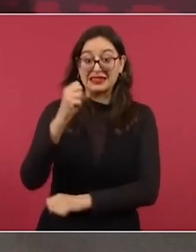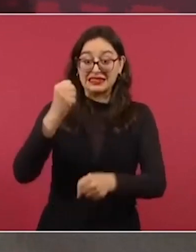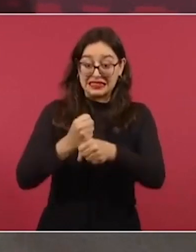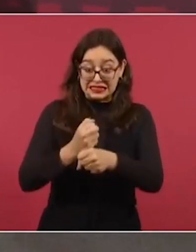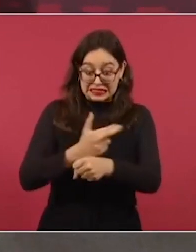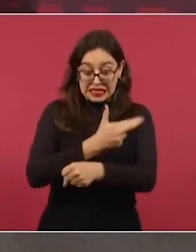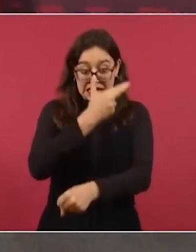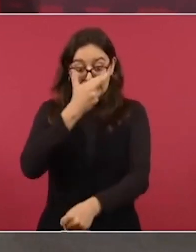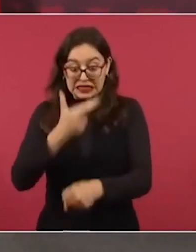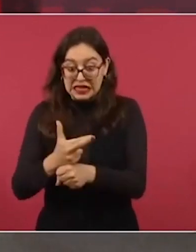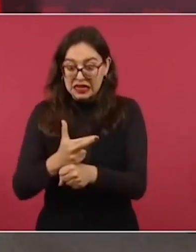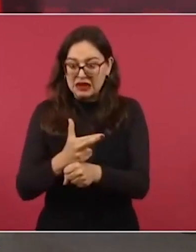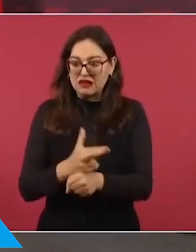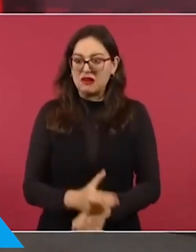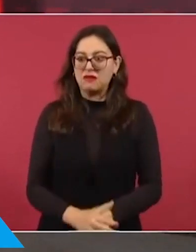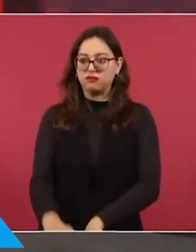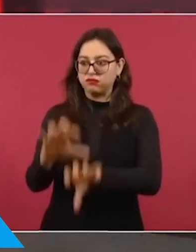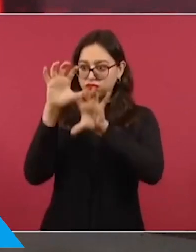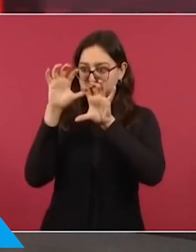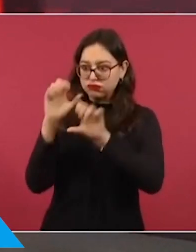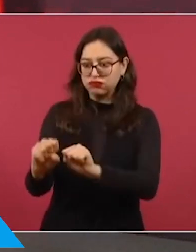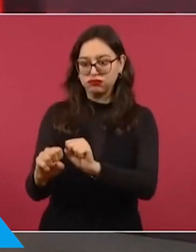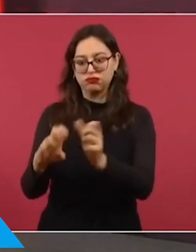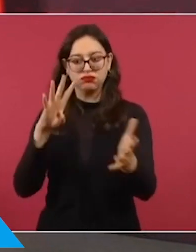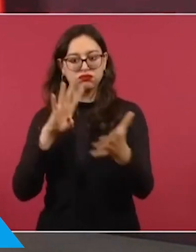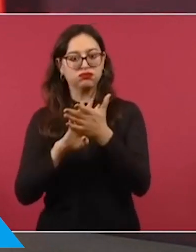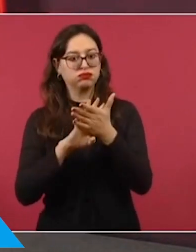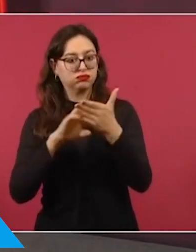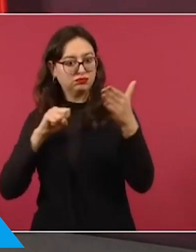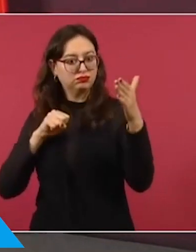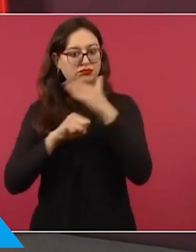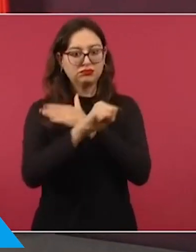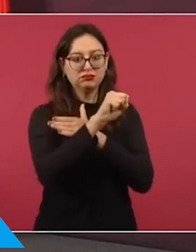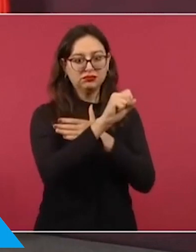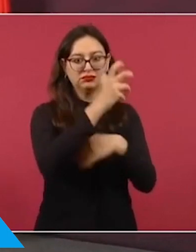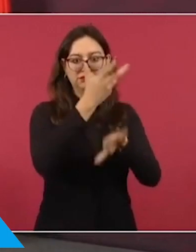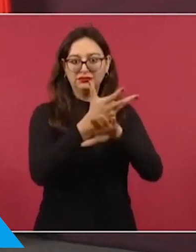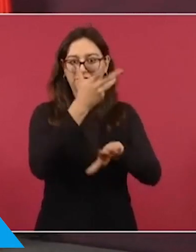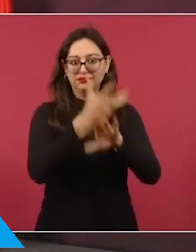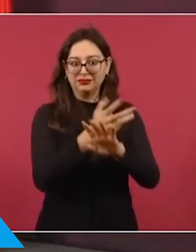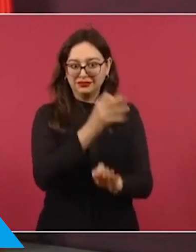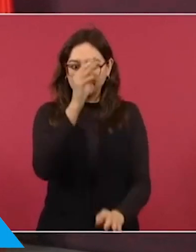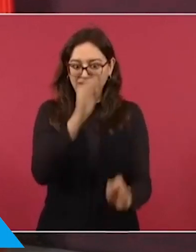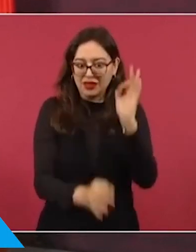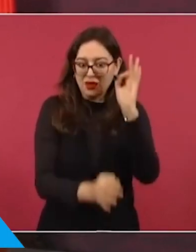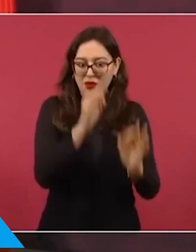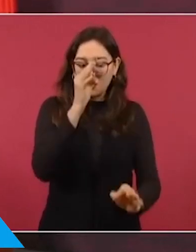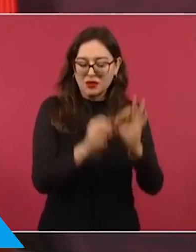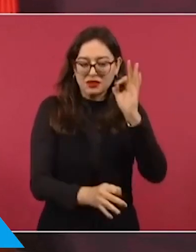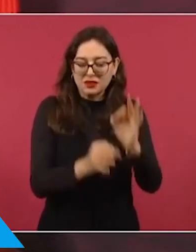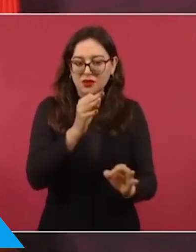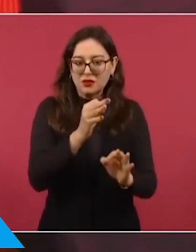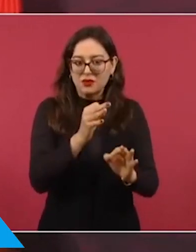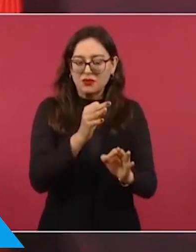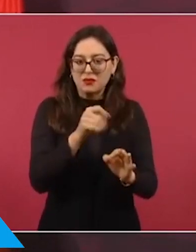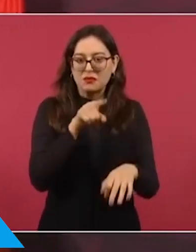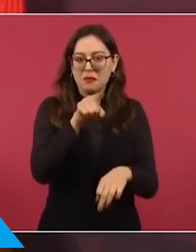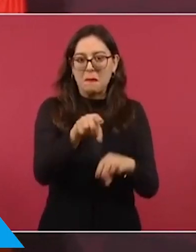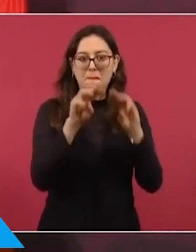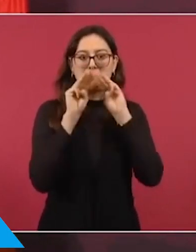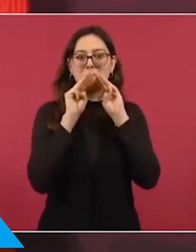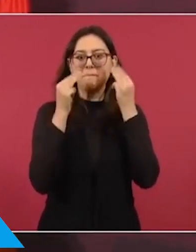le esté juzgando por proteger a